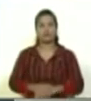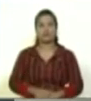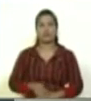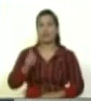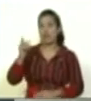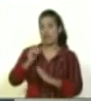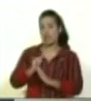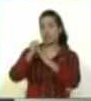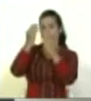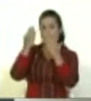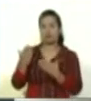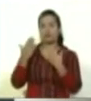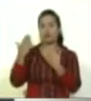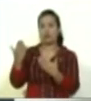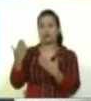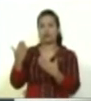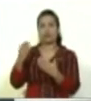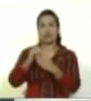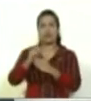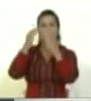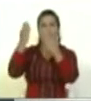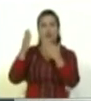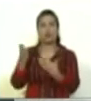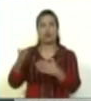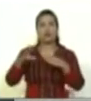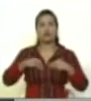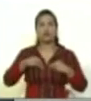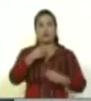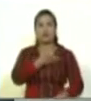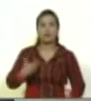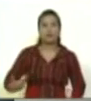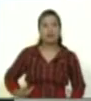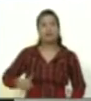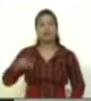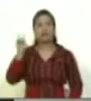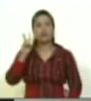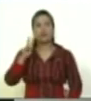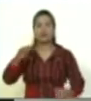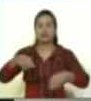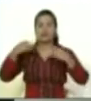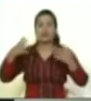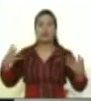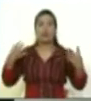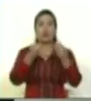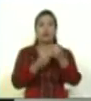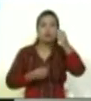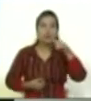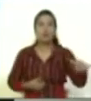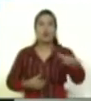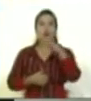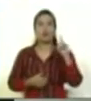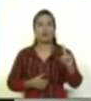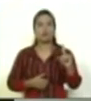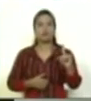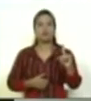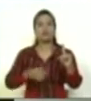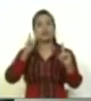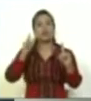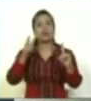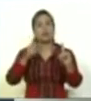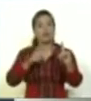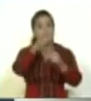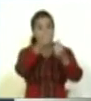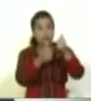al frente de la presidencia de la república, dirigiendo junto al pueblo siempre y subordinado a los